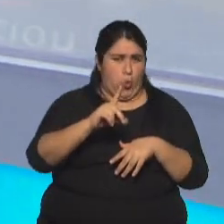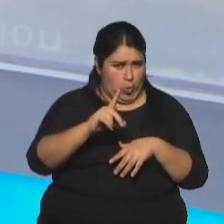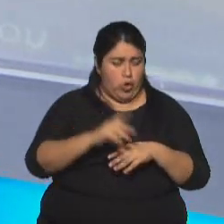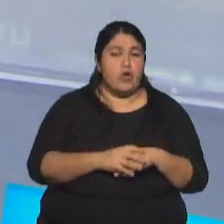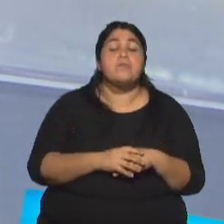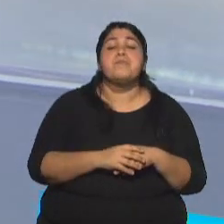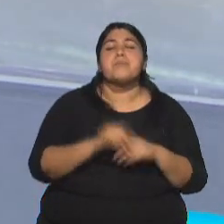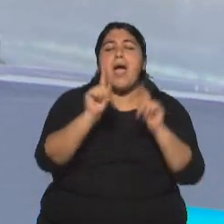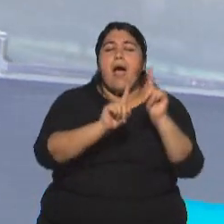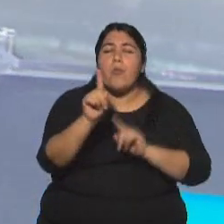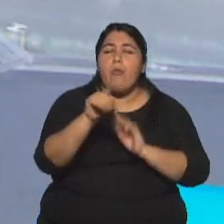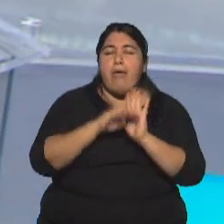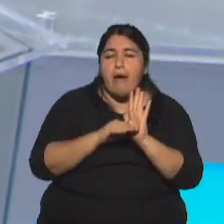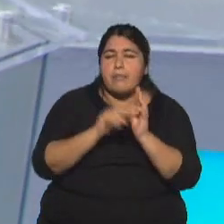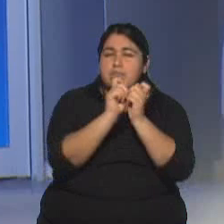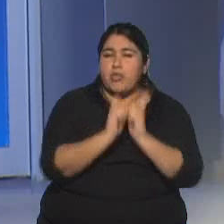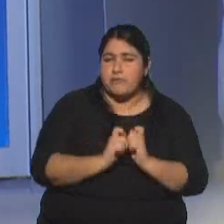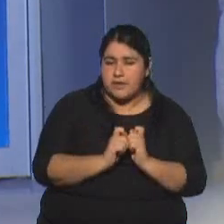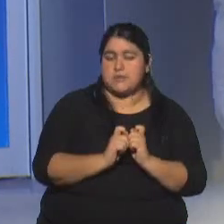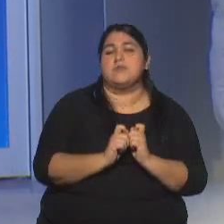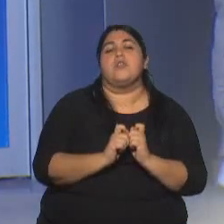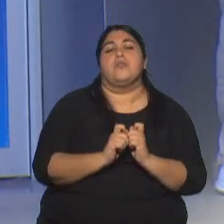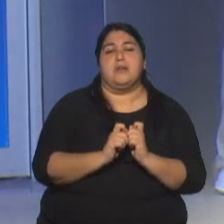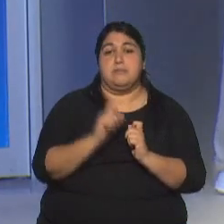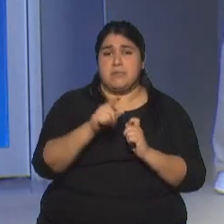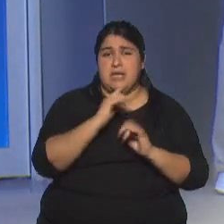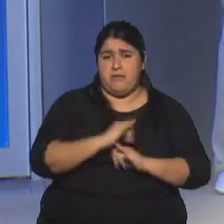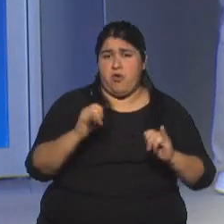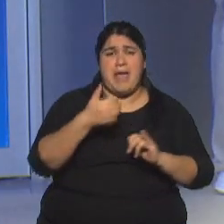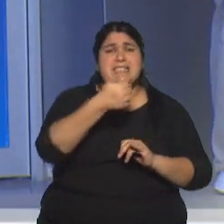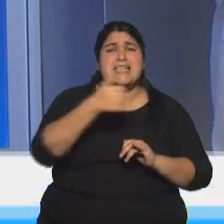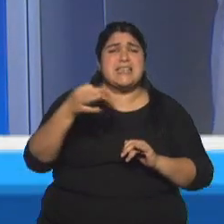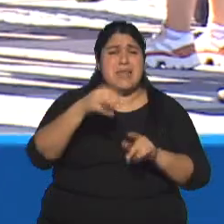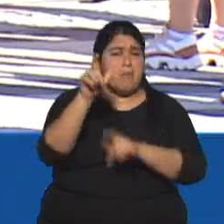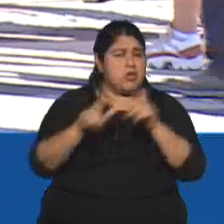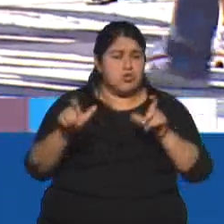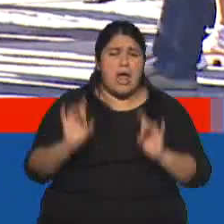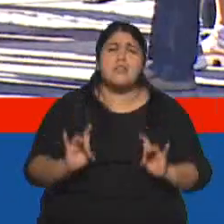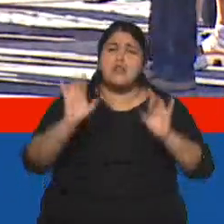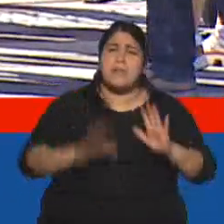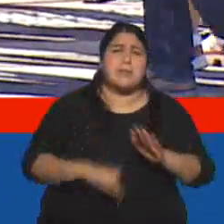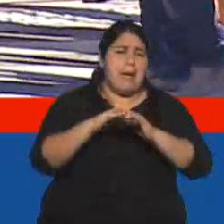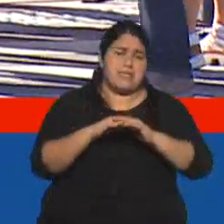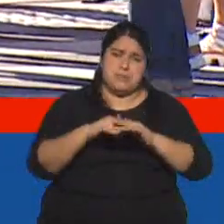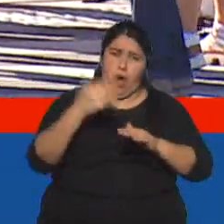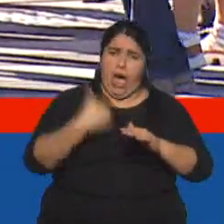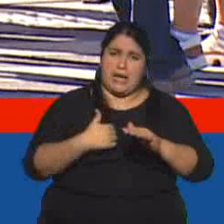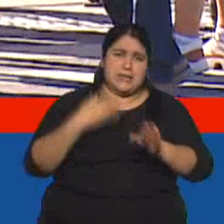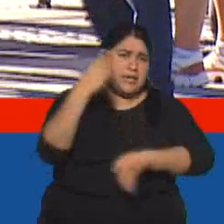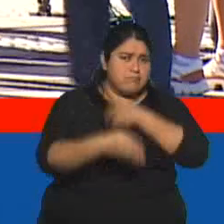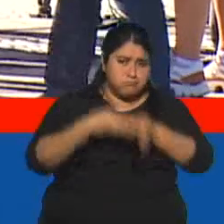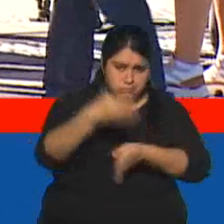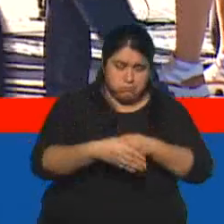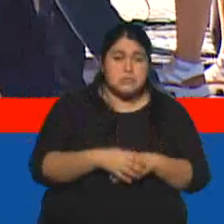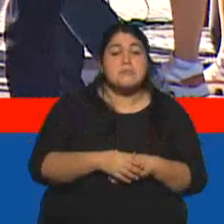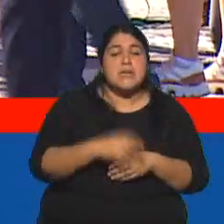modificaciones. Atención con este dato, concretamente hasta 600 personas podrán ingresar a la República Argentina. El gobierno